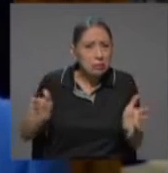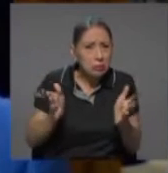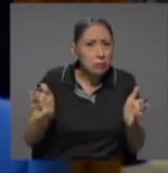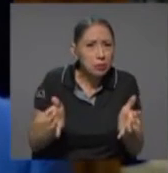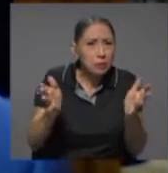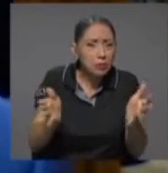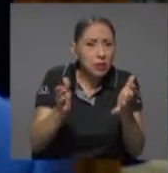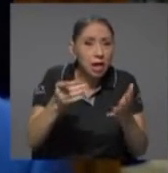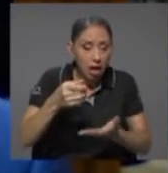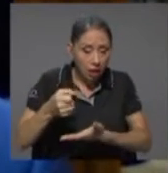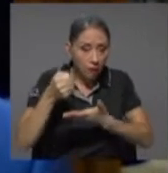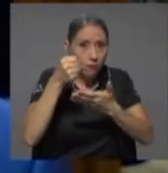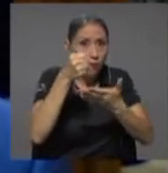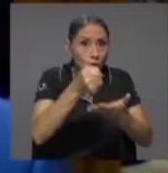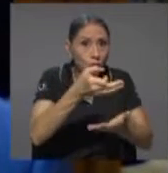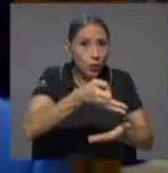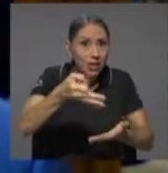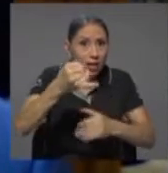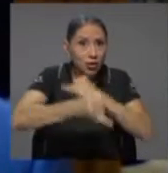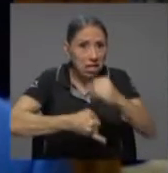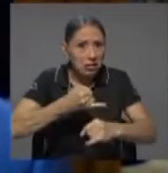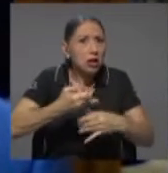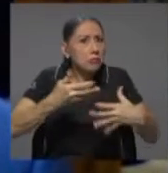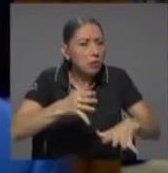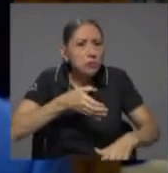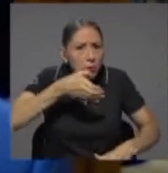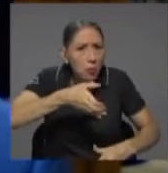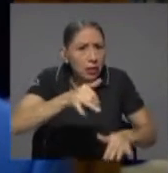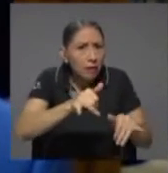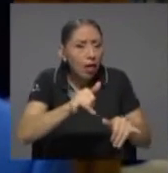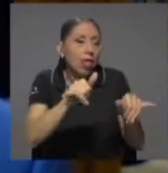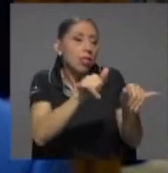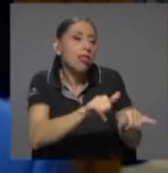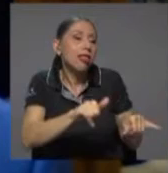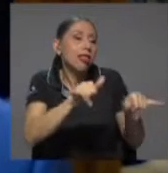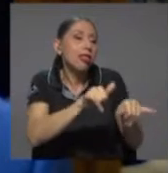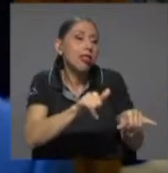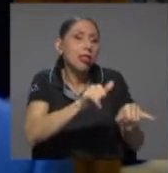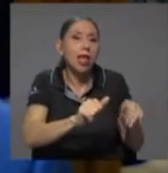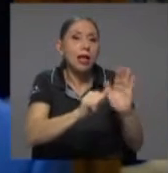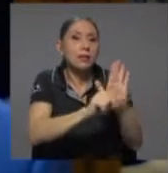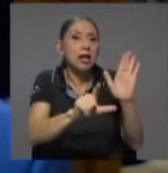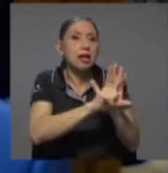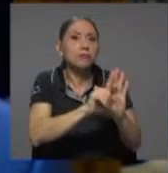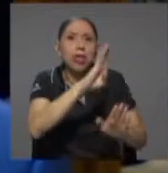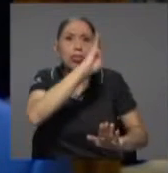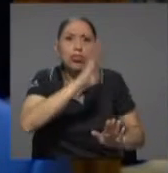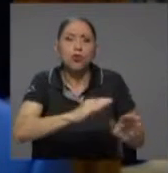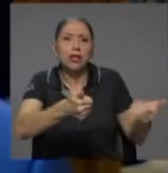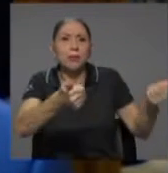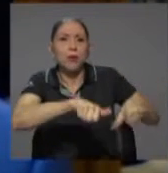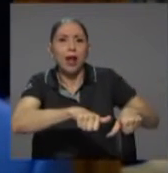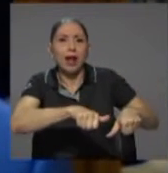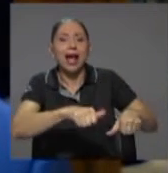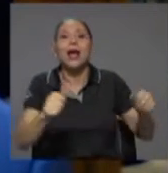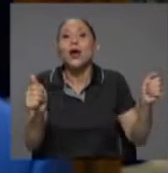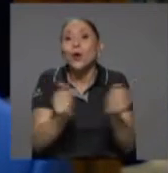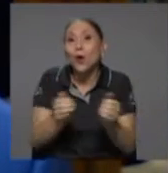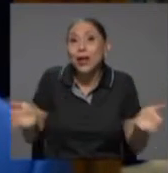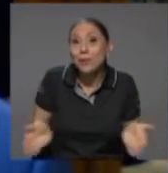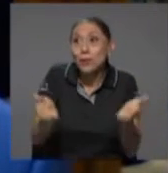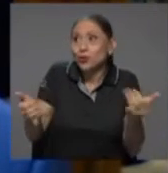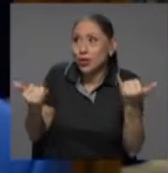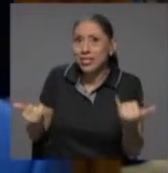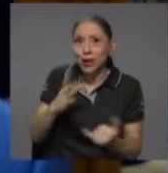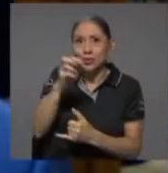recomendando y se había quedado por ahí estancada en la Asamblea Legislativa sin que nunca se aprobara. Con el impulso que dio el proceso de acceso a la OCDE y un